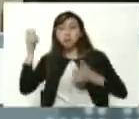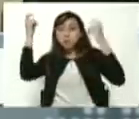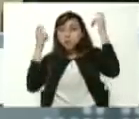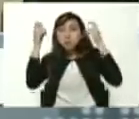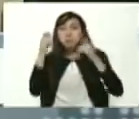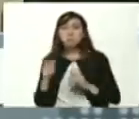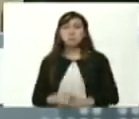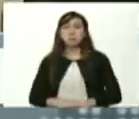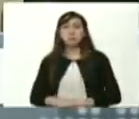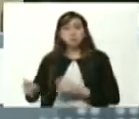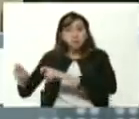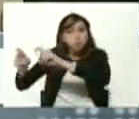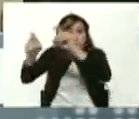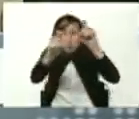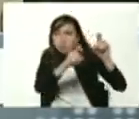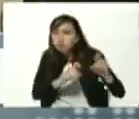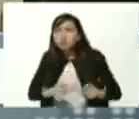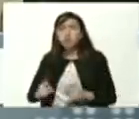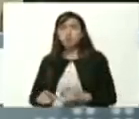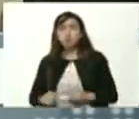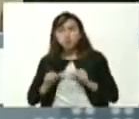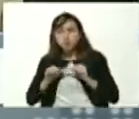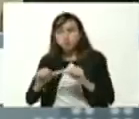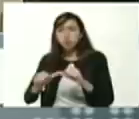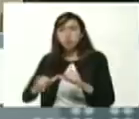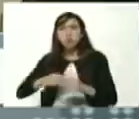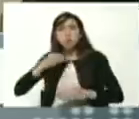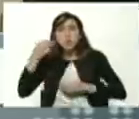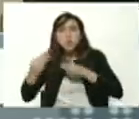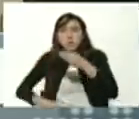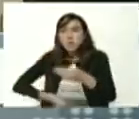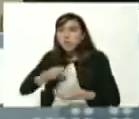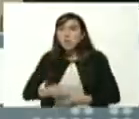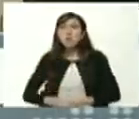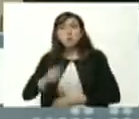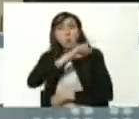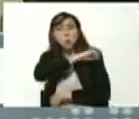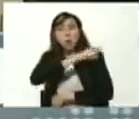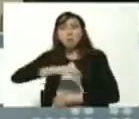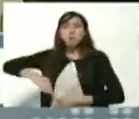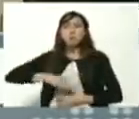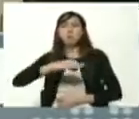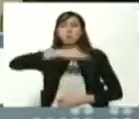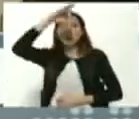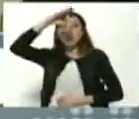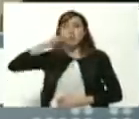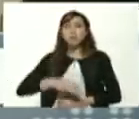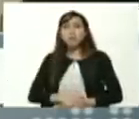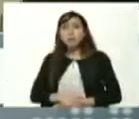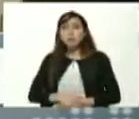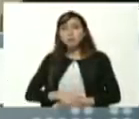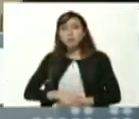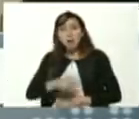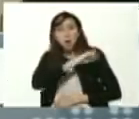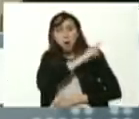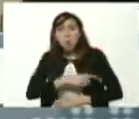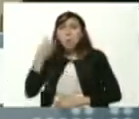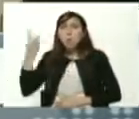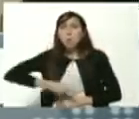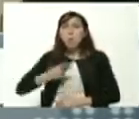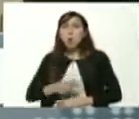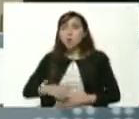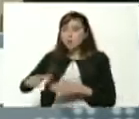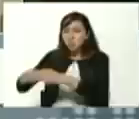Chávez forjó construyó la fuerza espiritual la fuerza política la fuerza